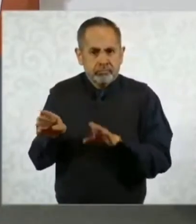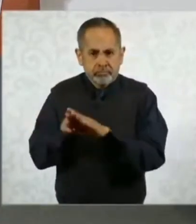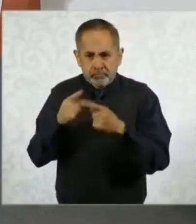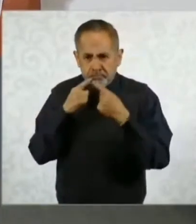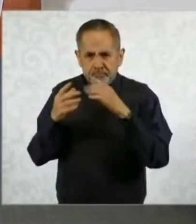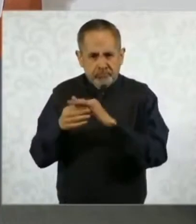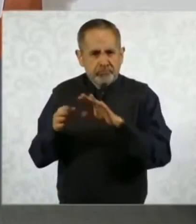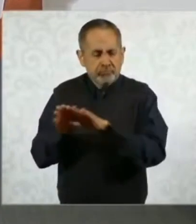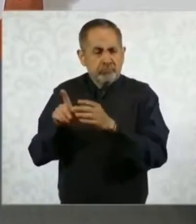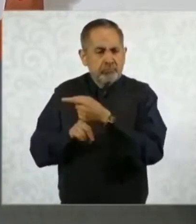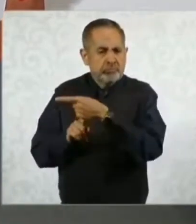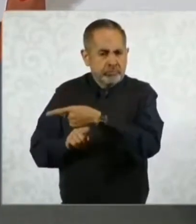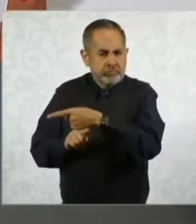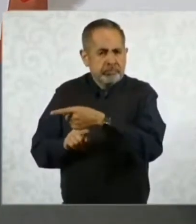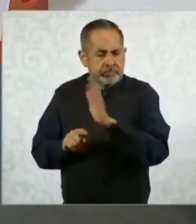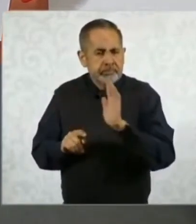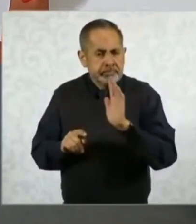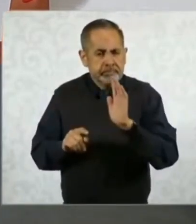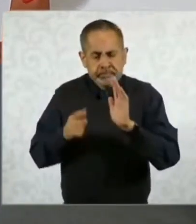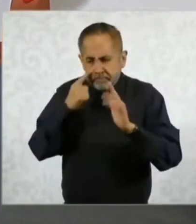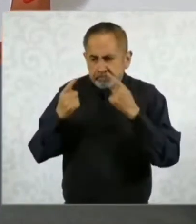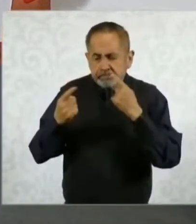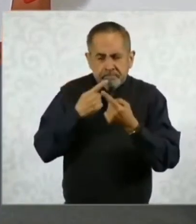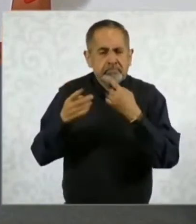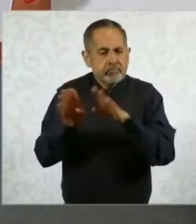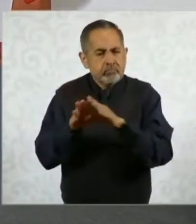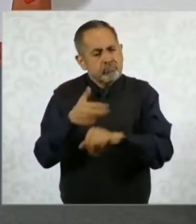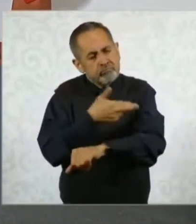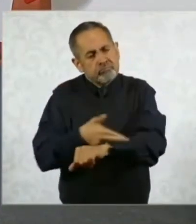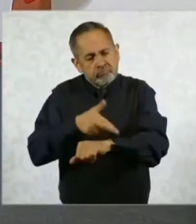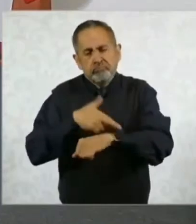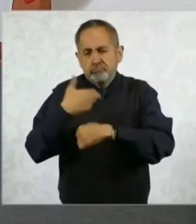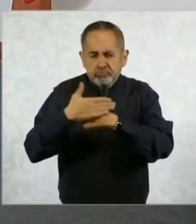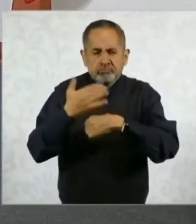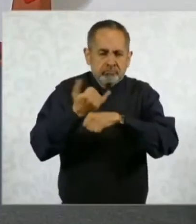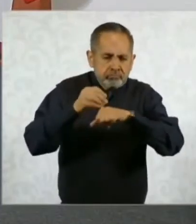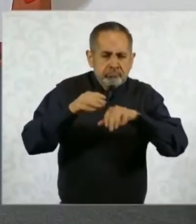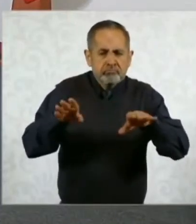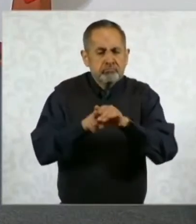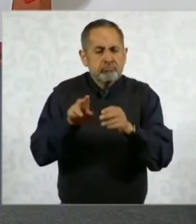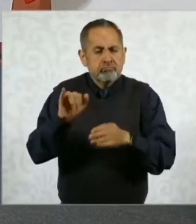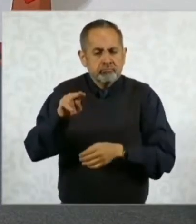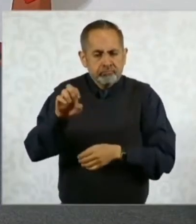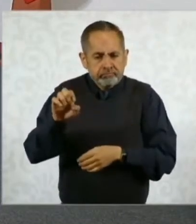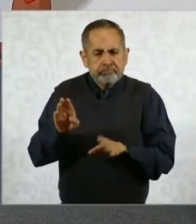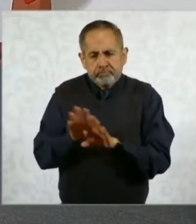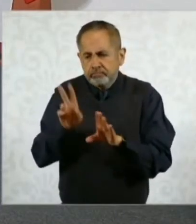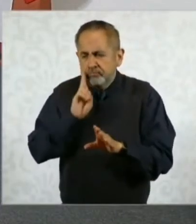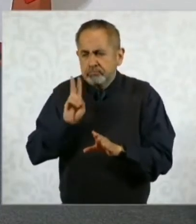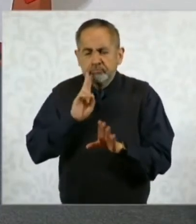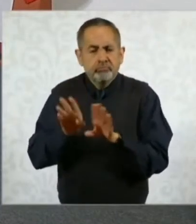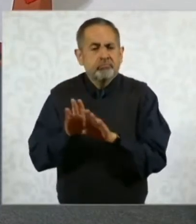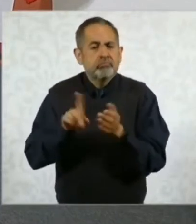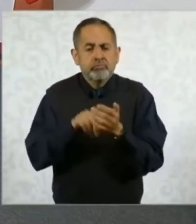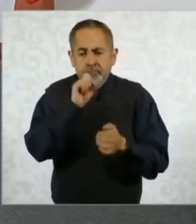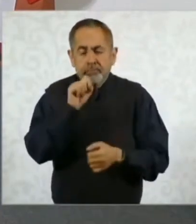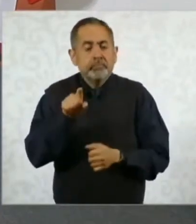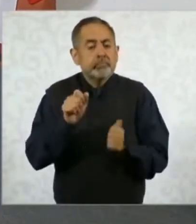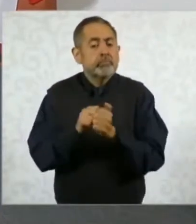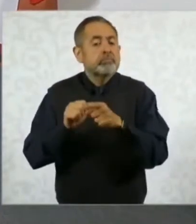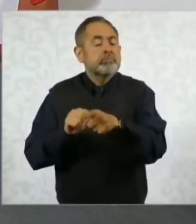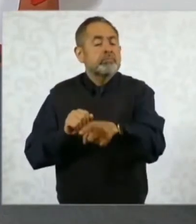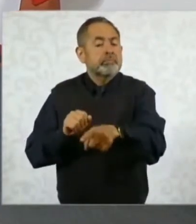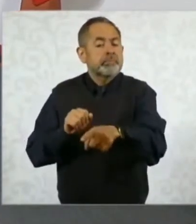Electoral para todo este proceso y también con el presidente